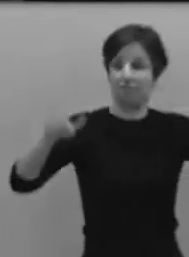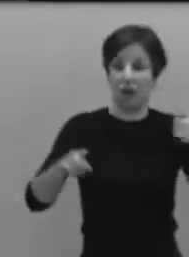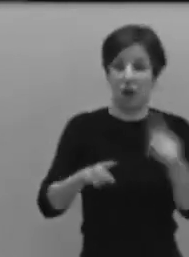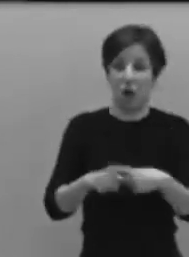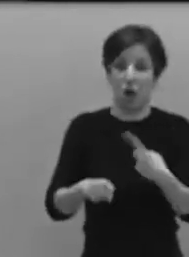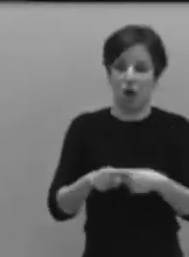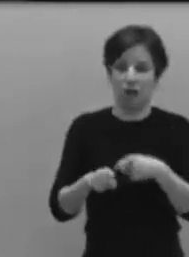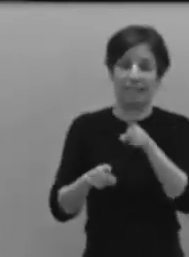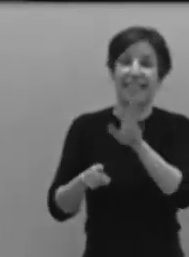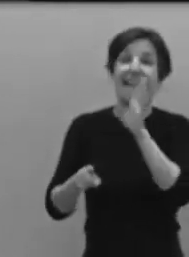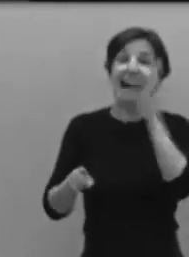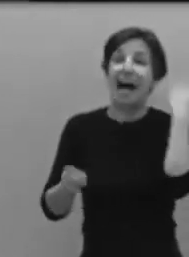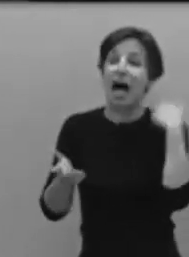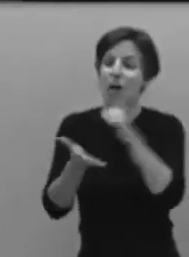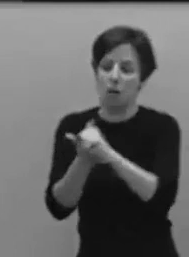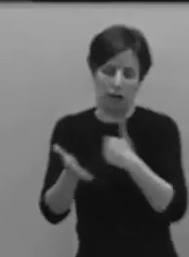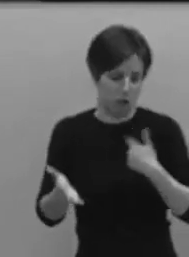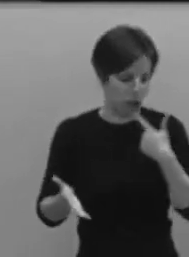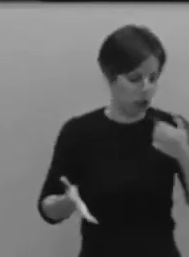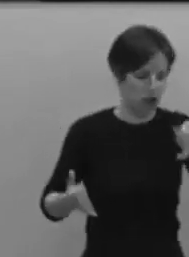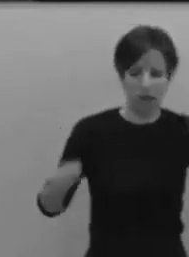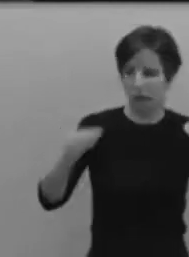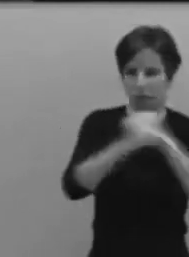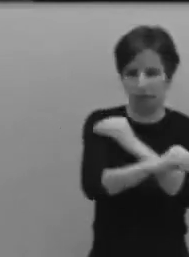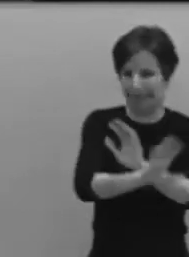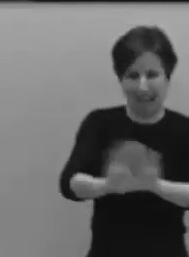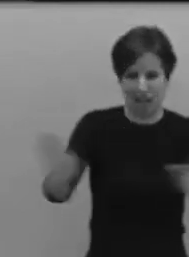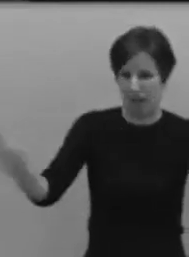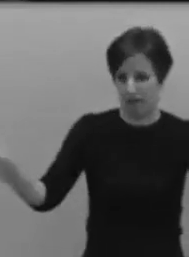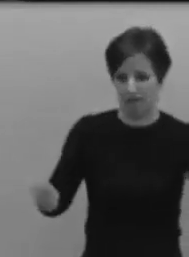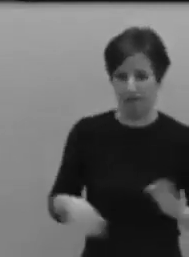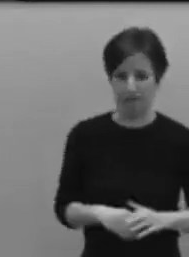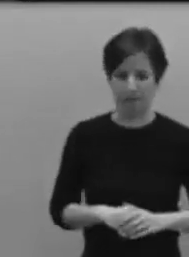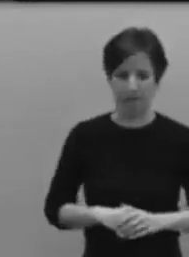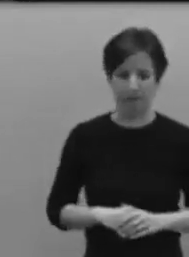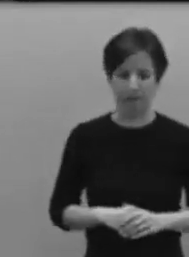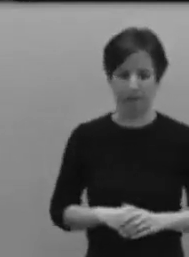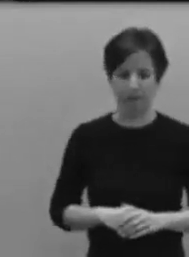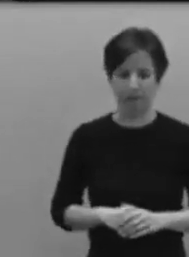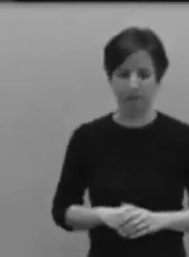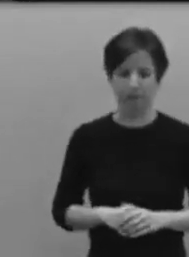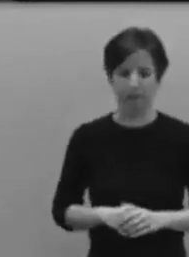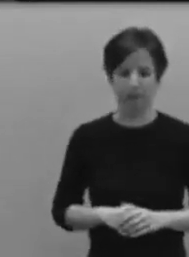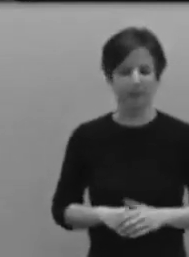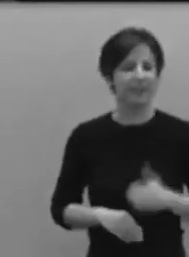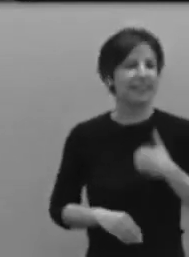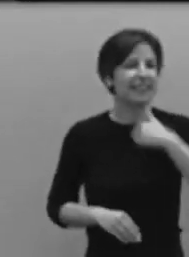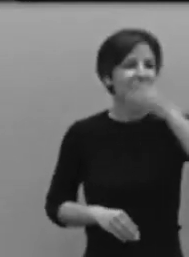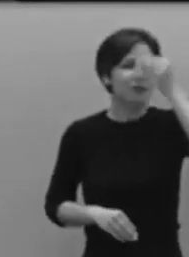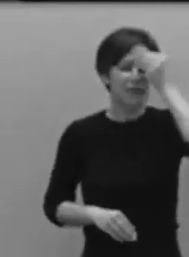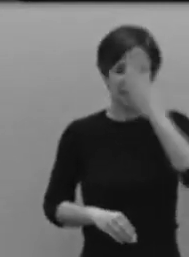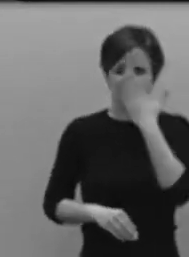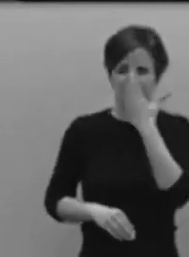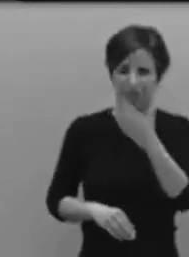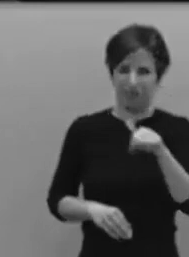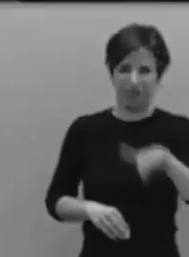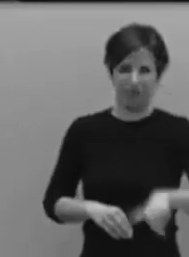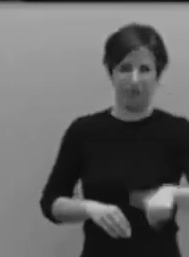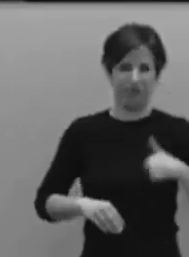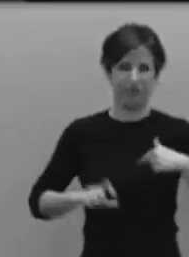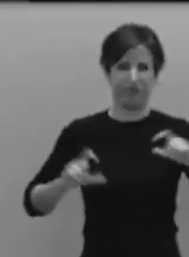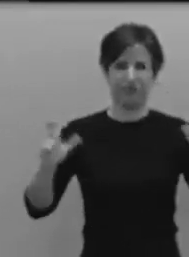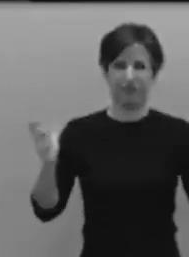Pienso sinceramente que esta sesión de moción de censura será útil. Será útil porque